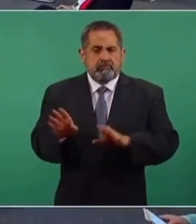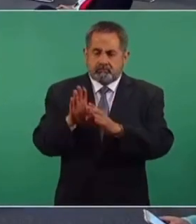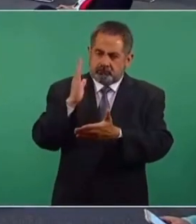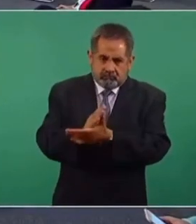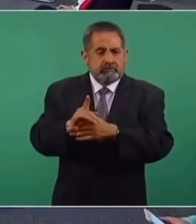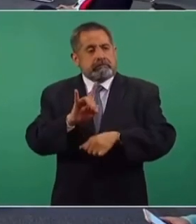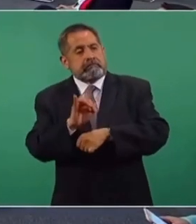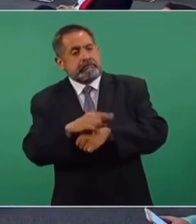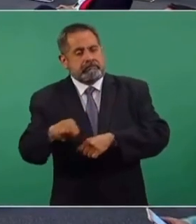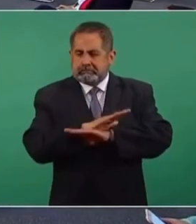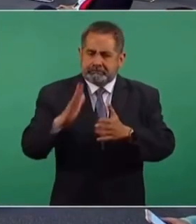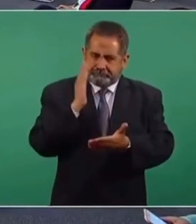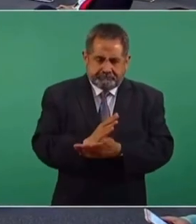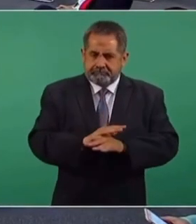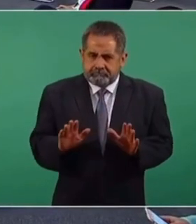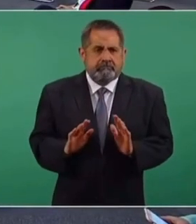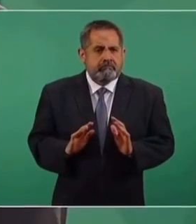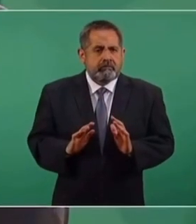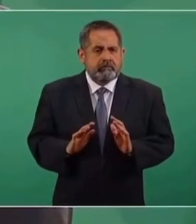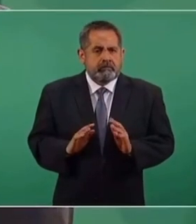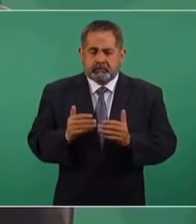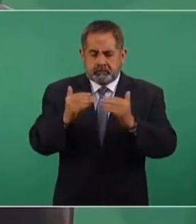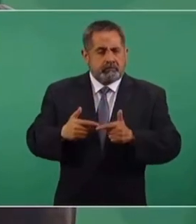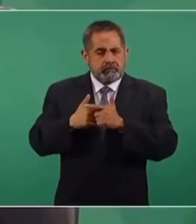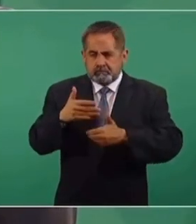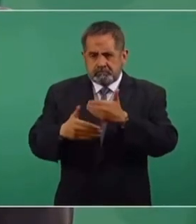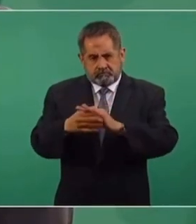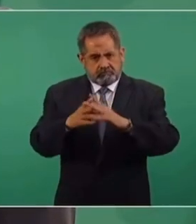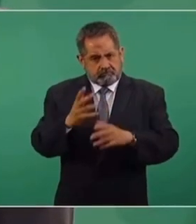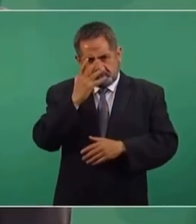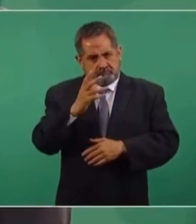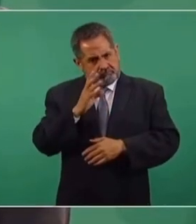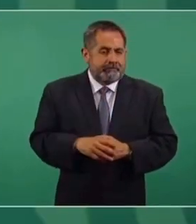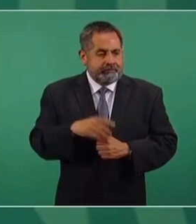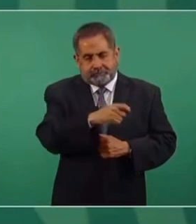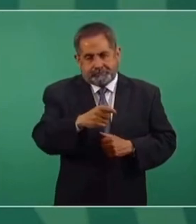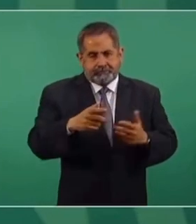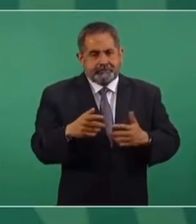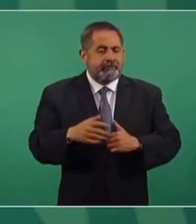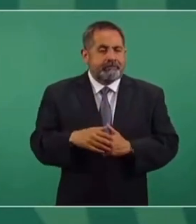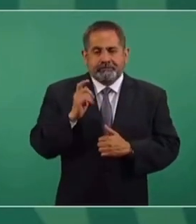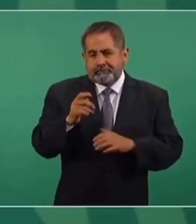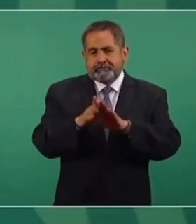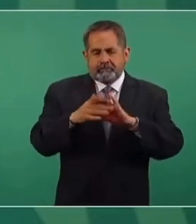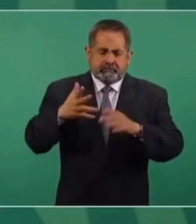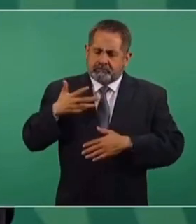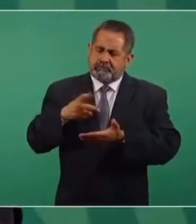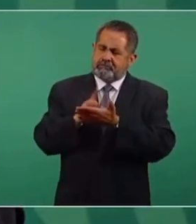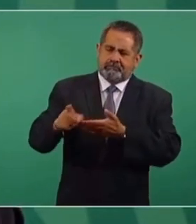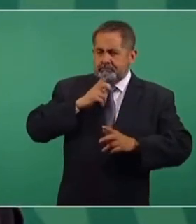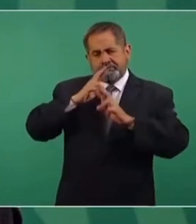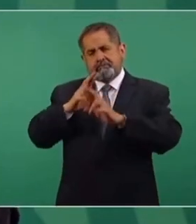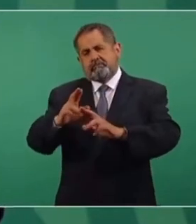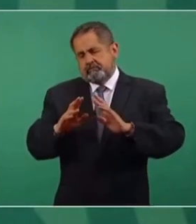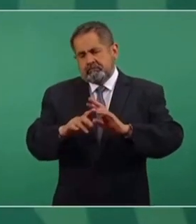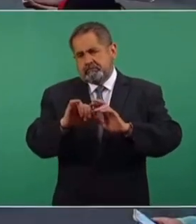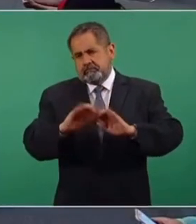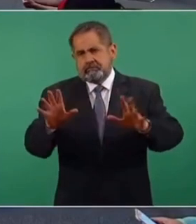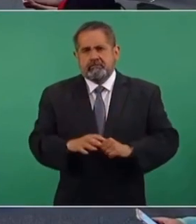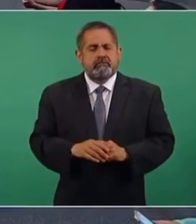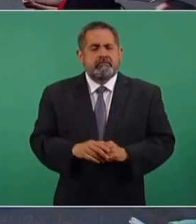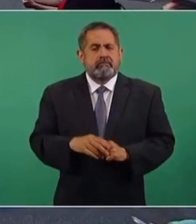hacer a un lado la simulación y vamos a hablar las cosas por su nombre. Entonces, sí tenemos nosotros el derecho de réplica.